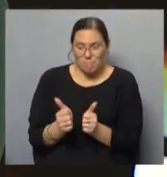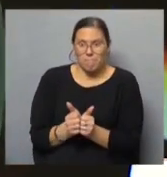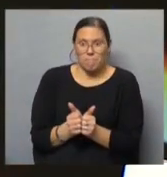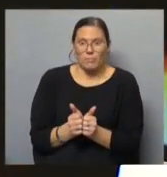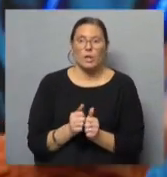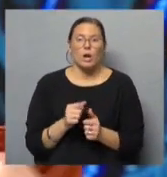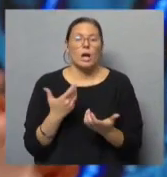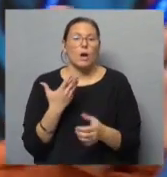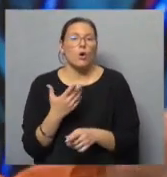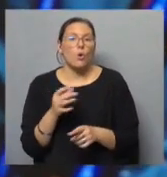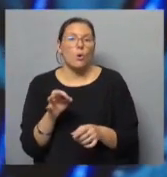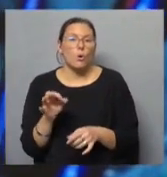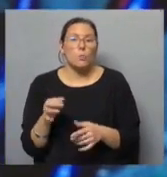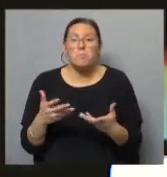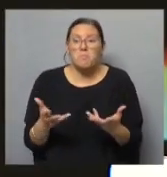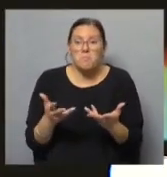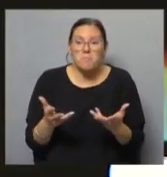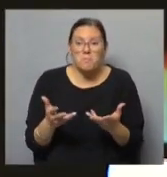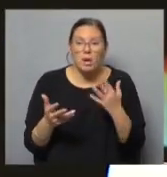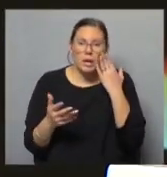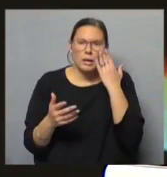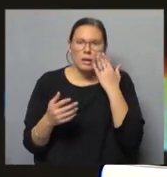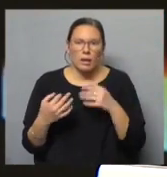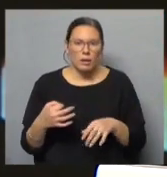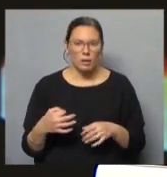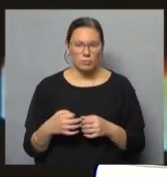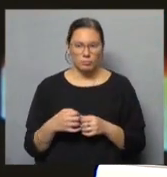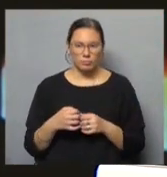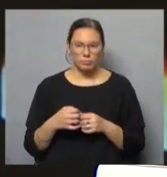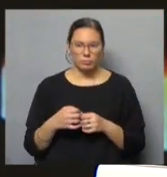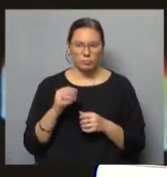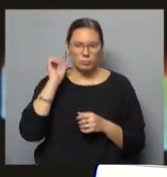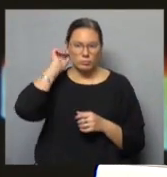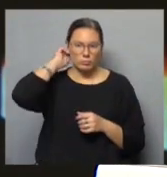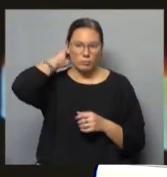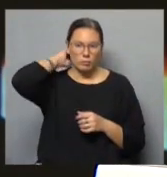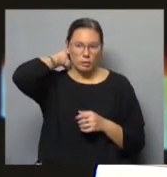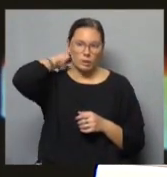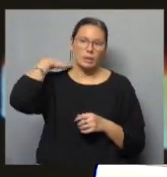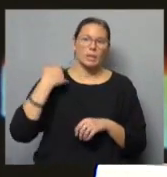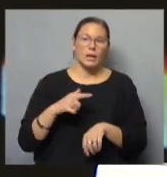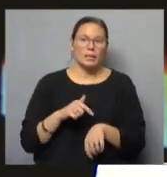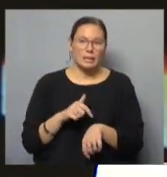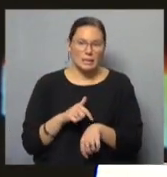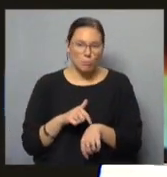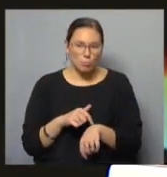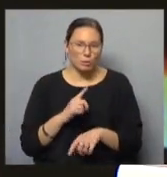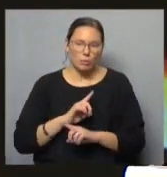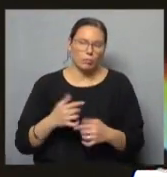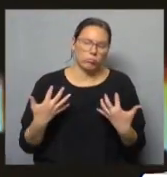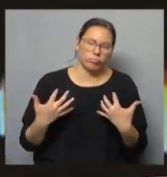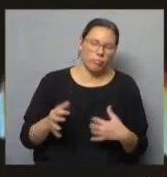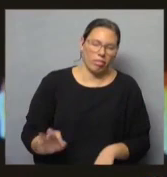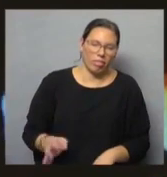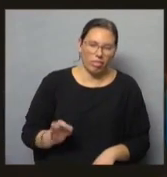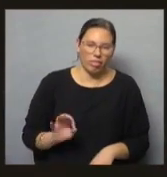¿O lo tomás como bueno? No tengo tiempo ni ganas de tenerme a pensar, pero las veces que